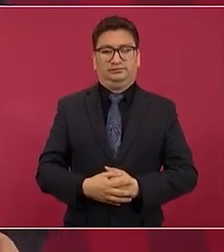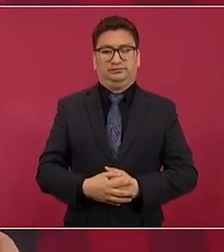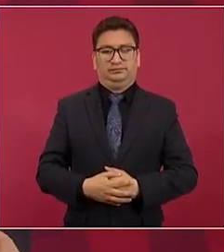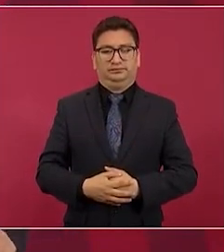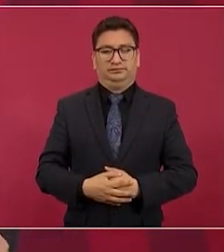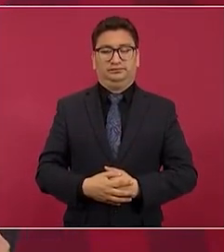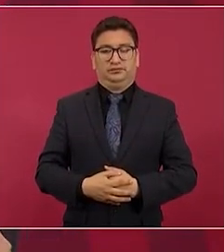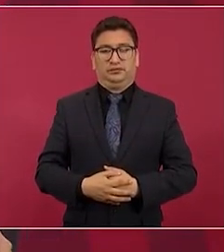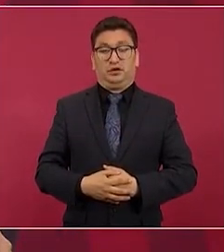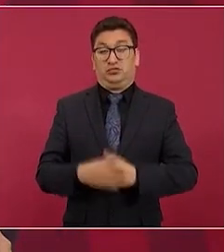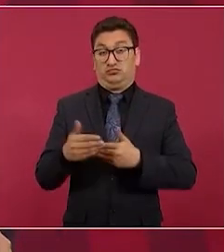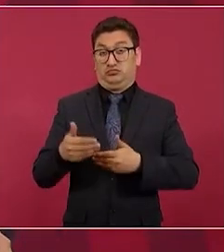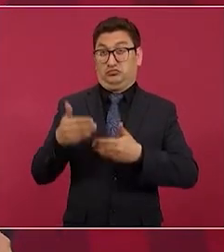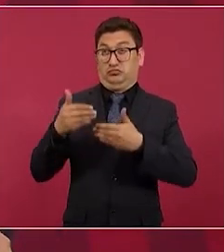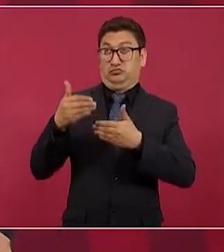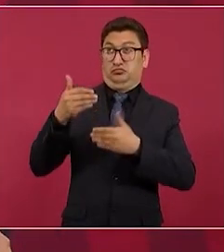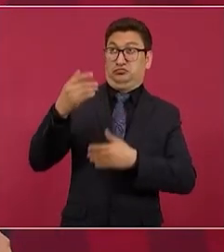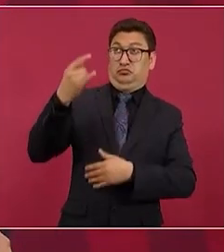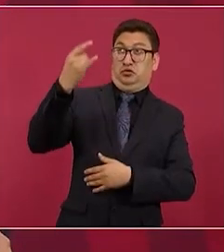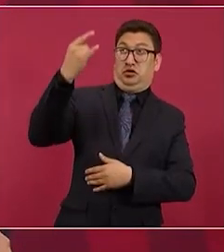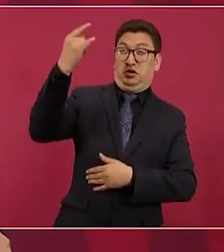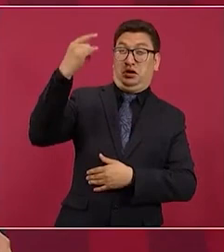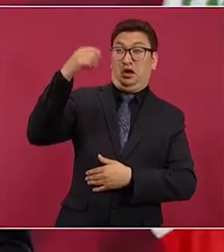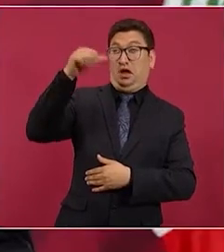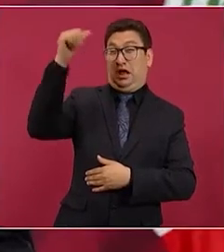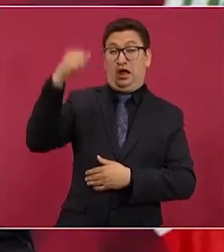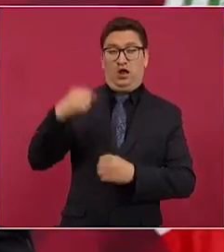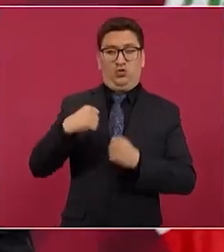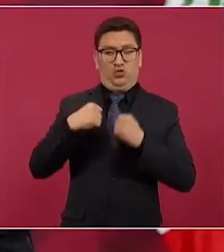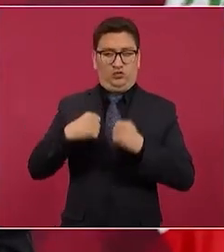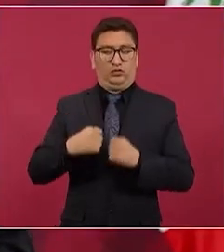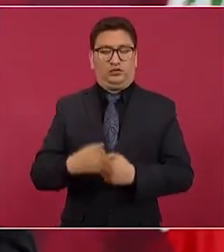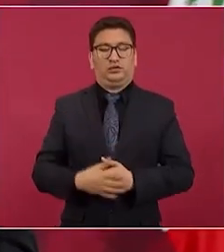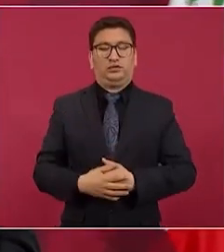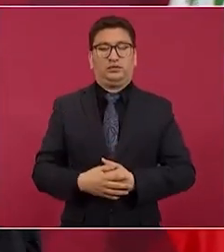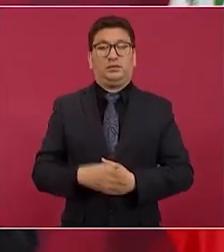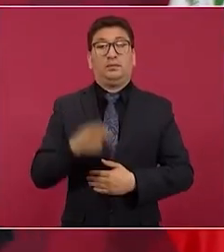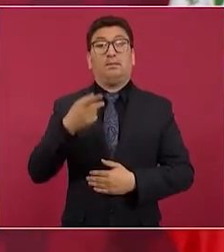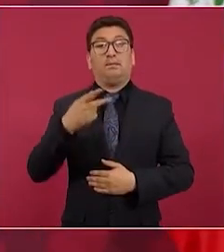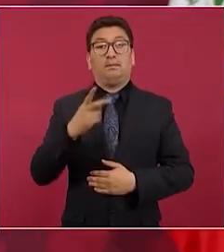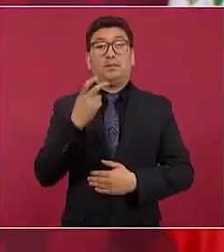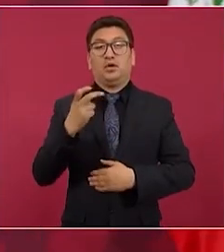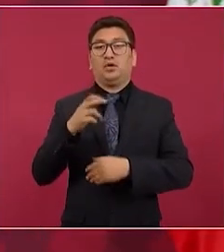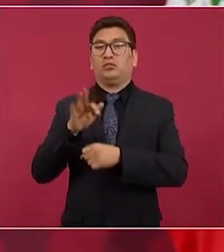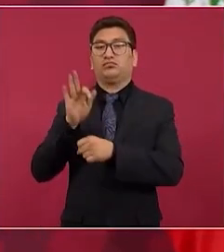alta y fuerte, pero eso evitó